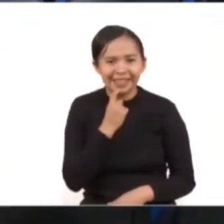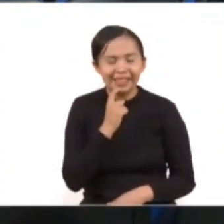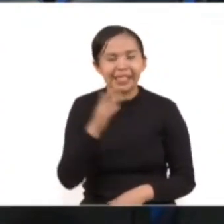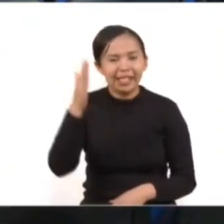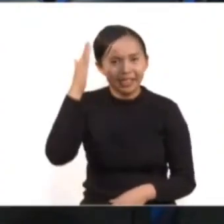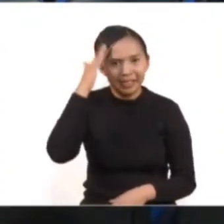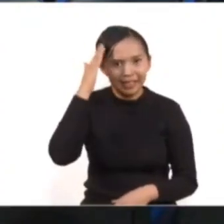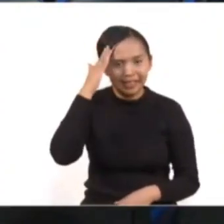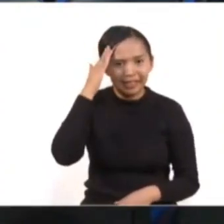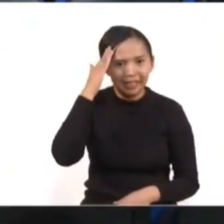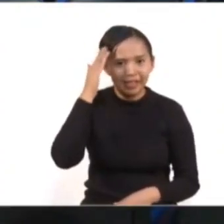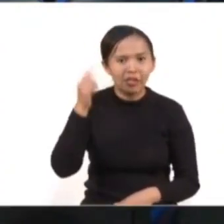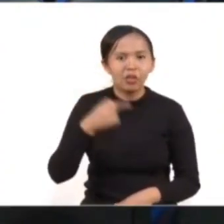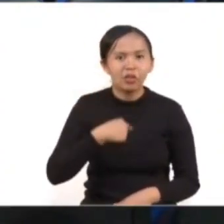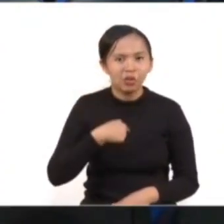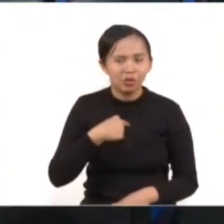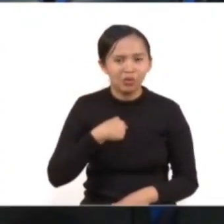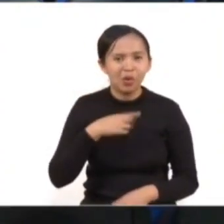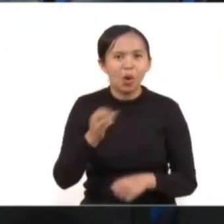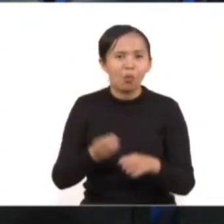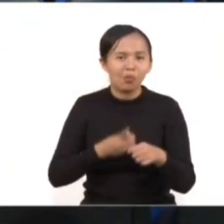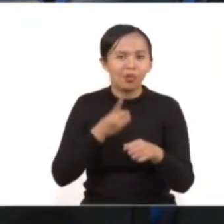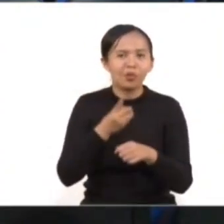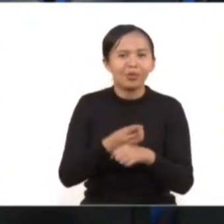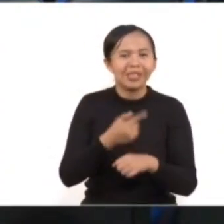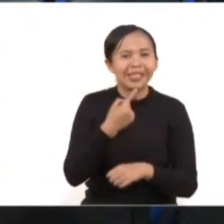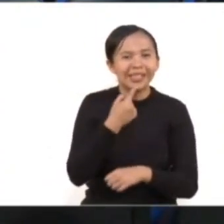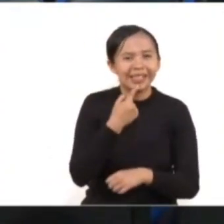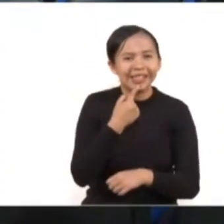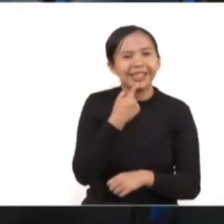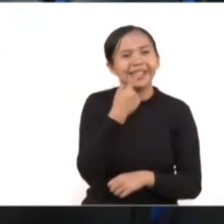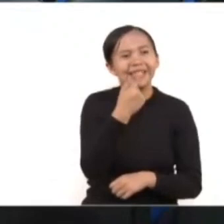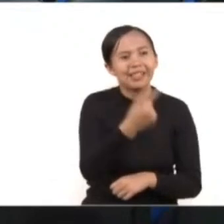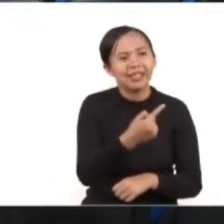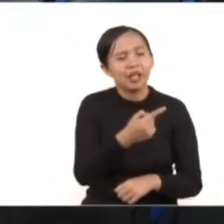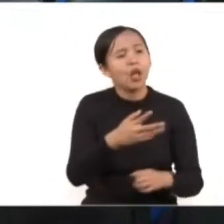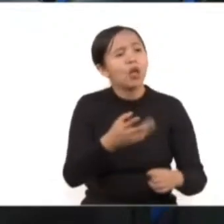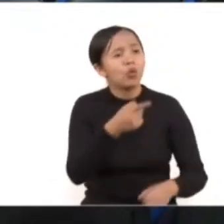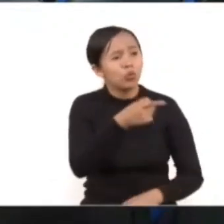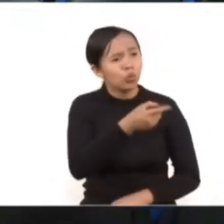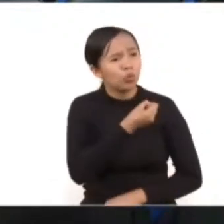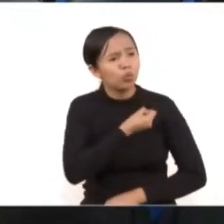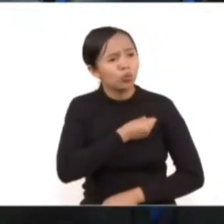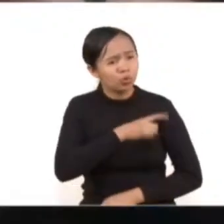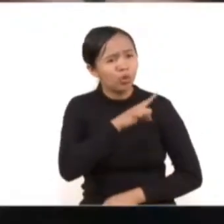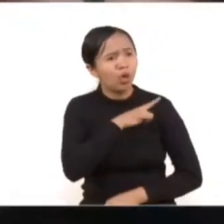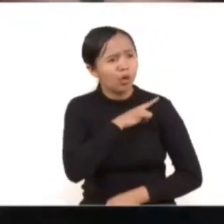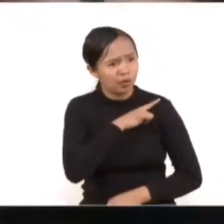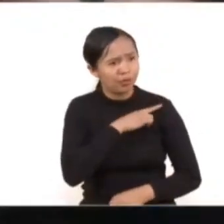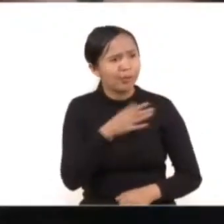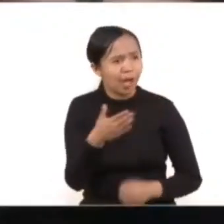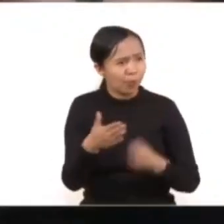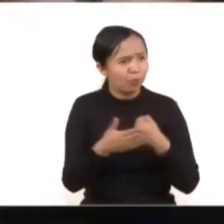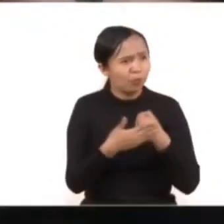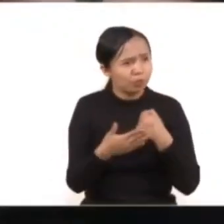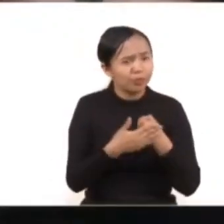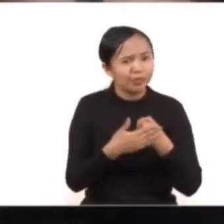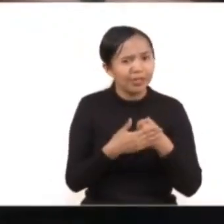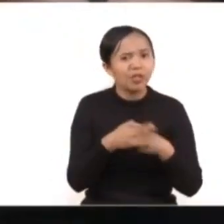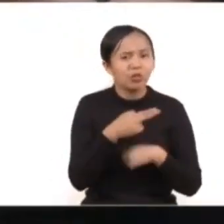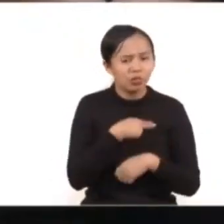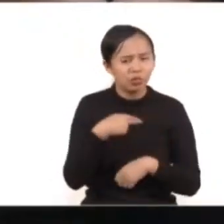Obrador, a quien no quiero pasar la oportunidad para desearle una recuperación muy pronta. Él es una persona, ya lo vimos,